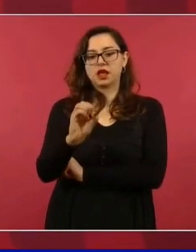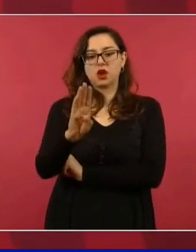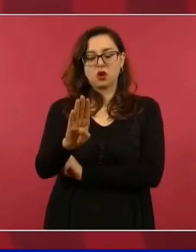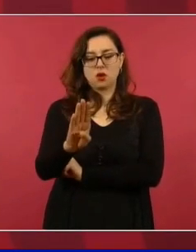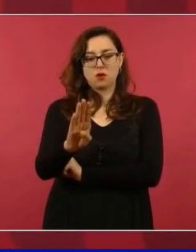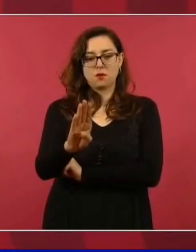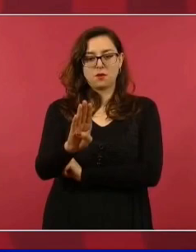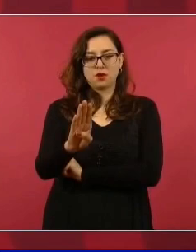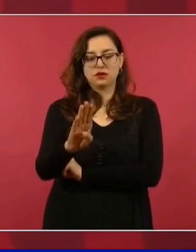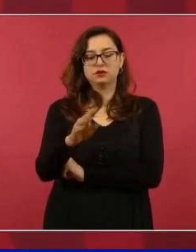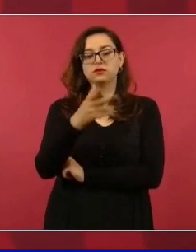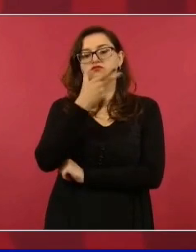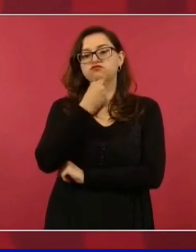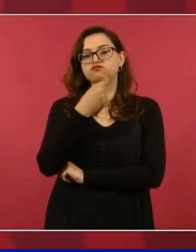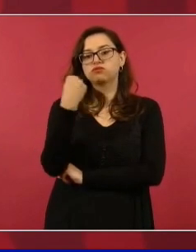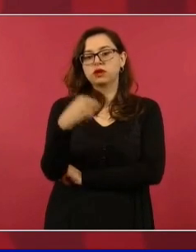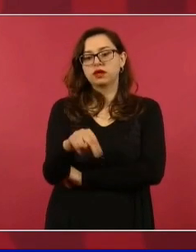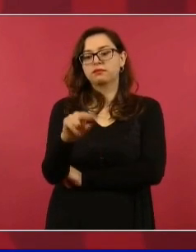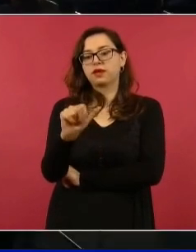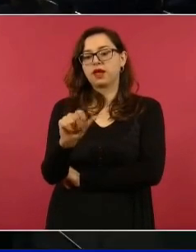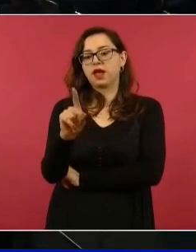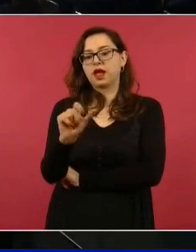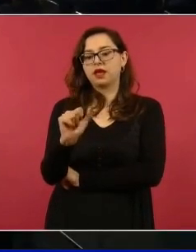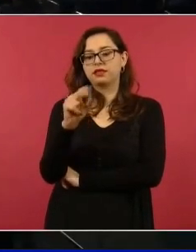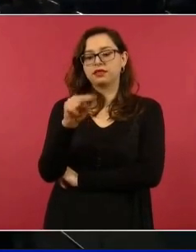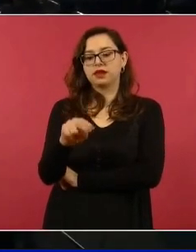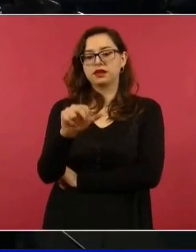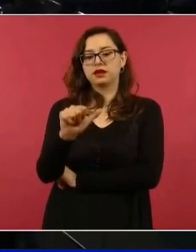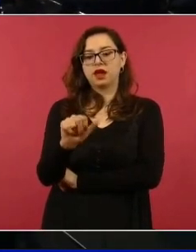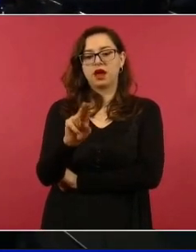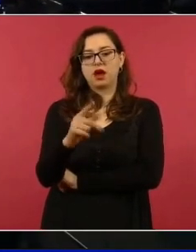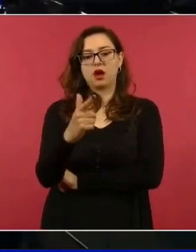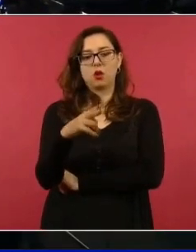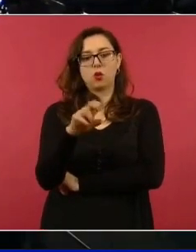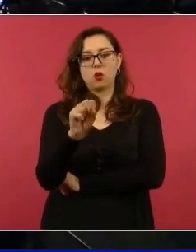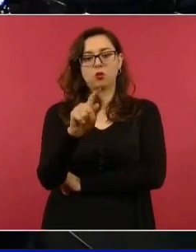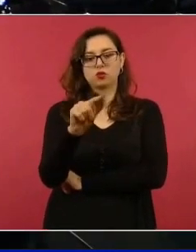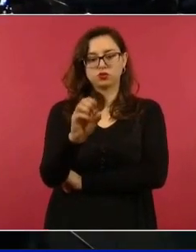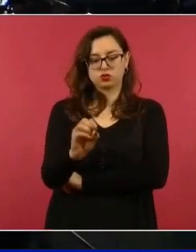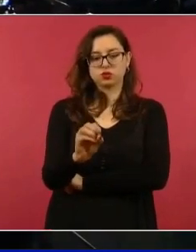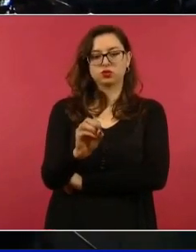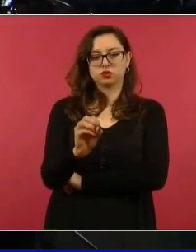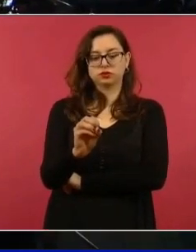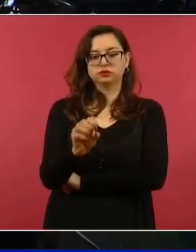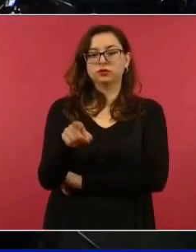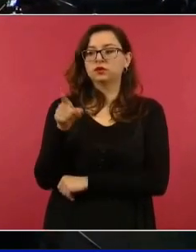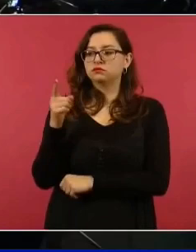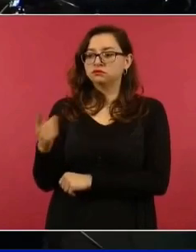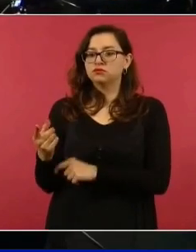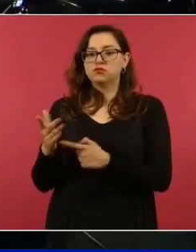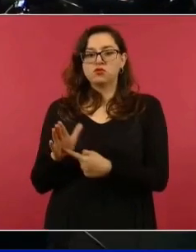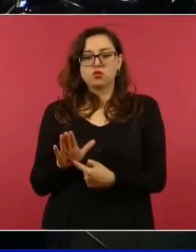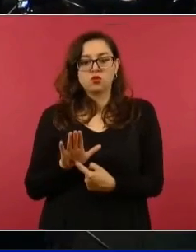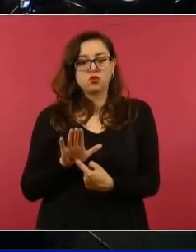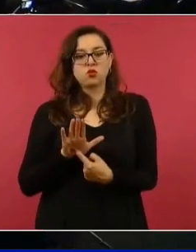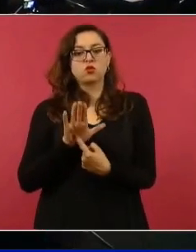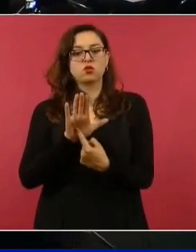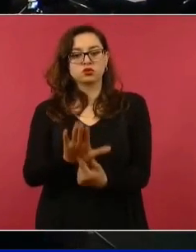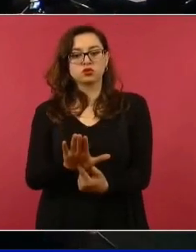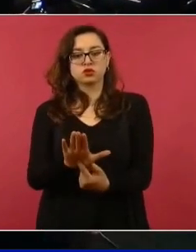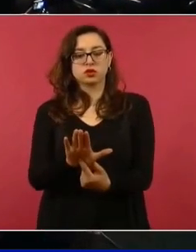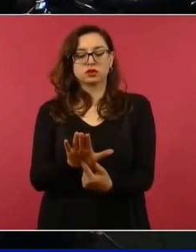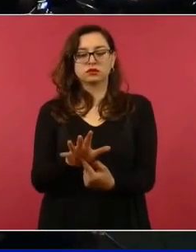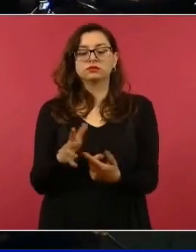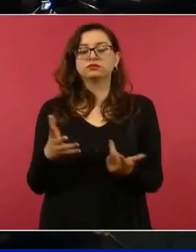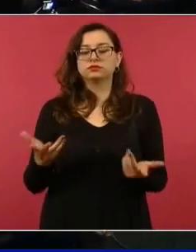Augusto López Hernández, que nos va a presentar lo de la